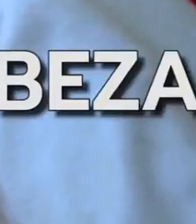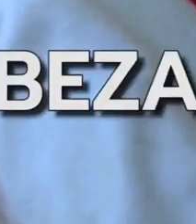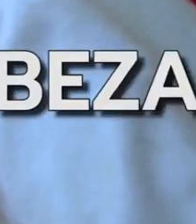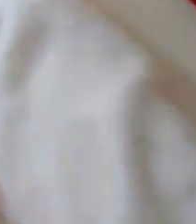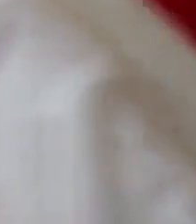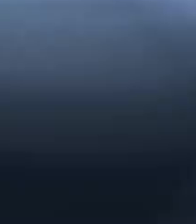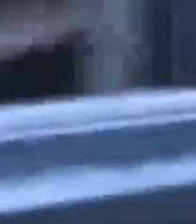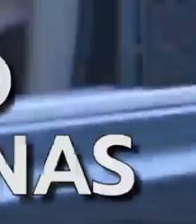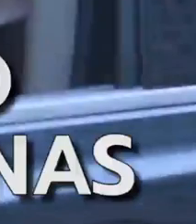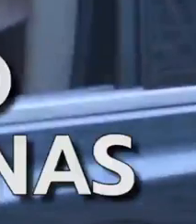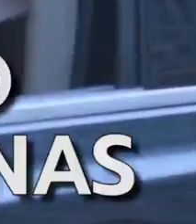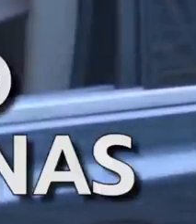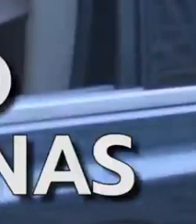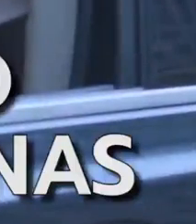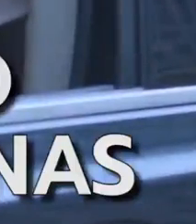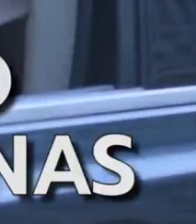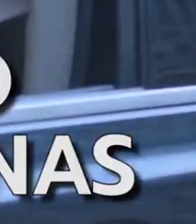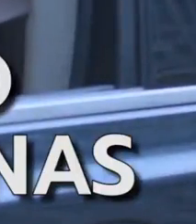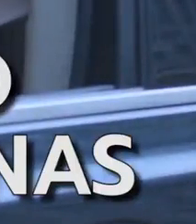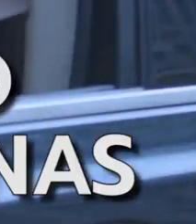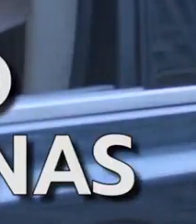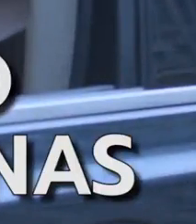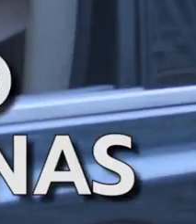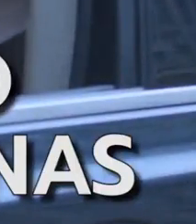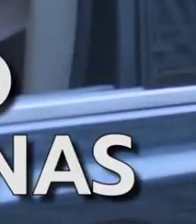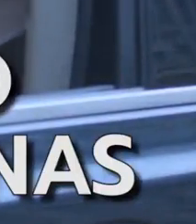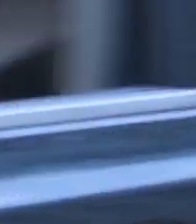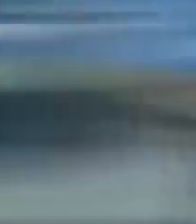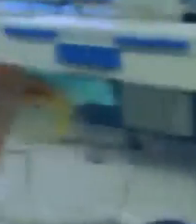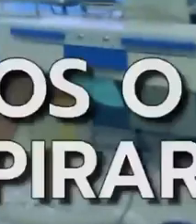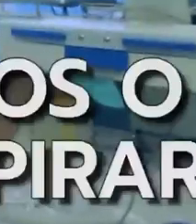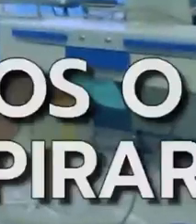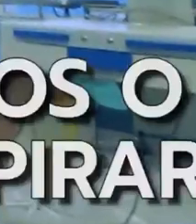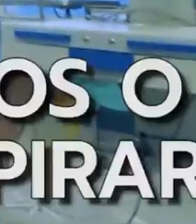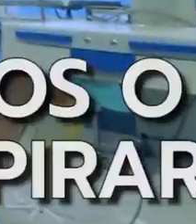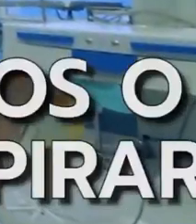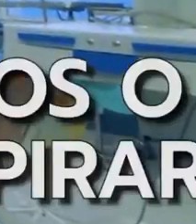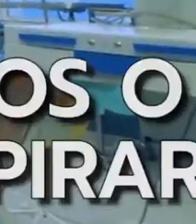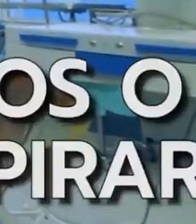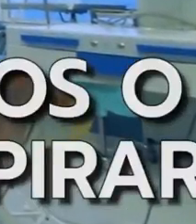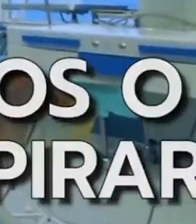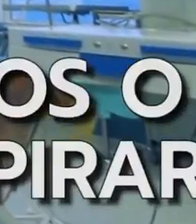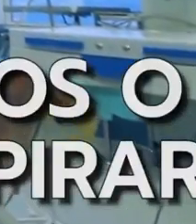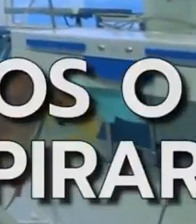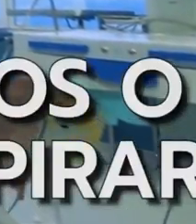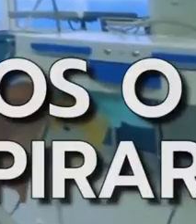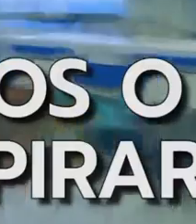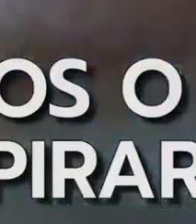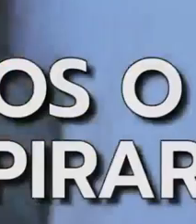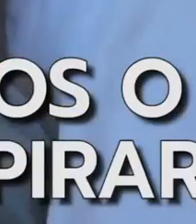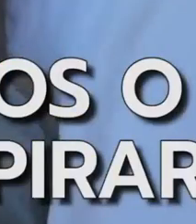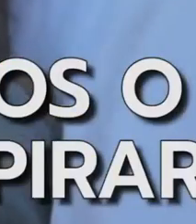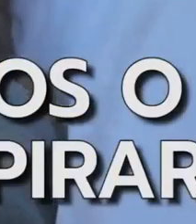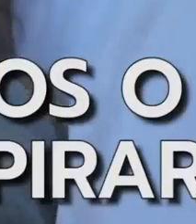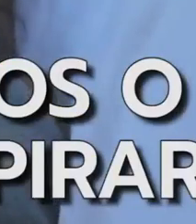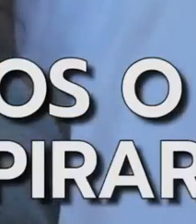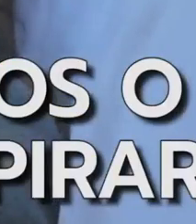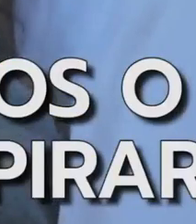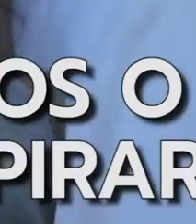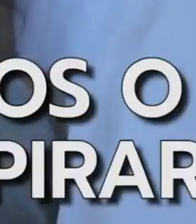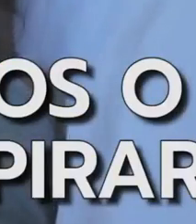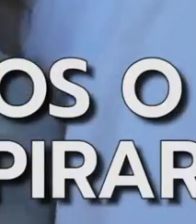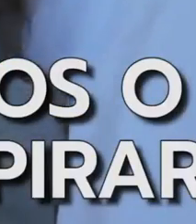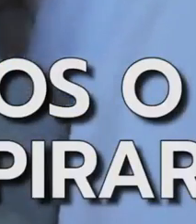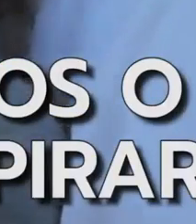permanezca en casa. Evite contacto con otras personas o visitar centros médicos. Si presenta fiebre, tos o